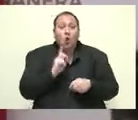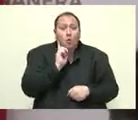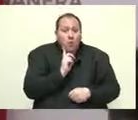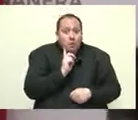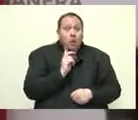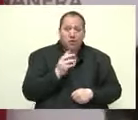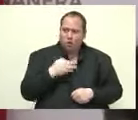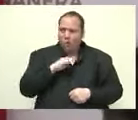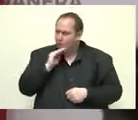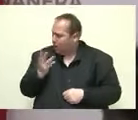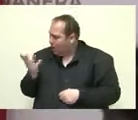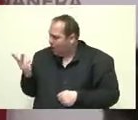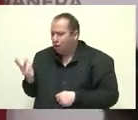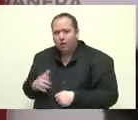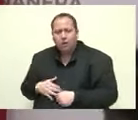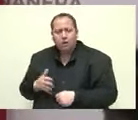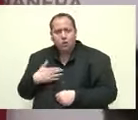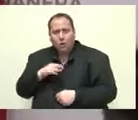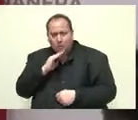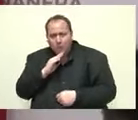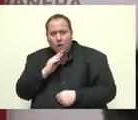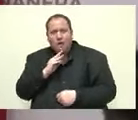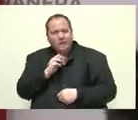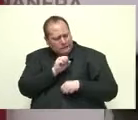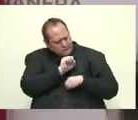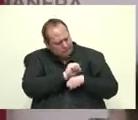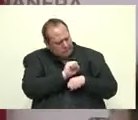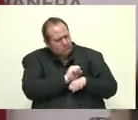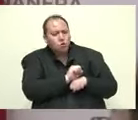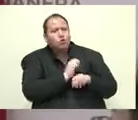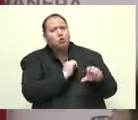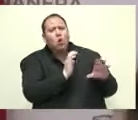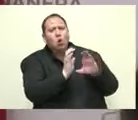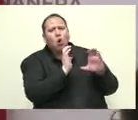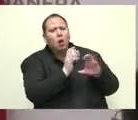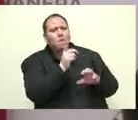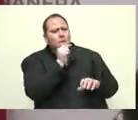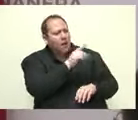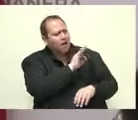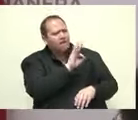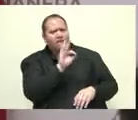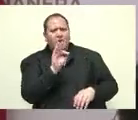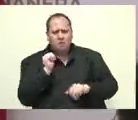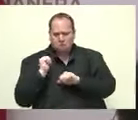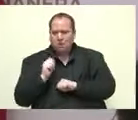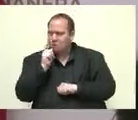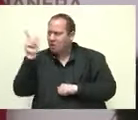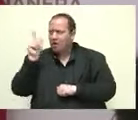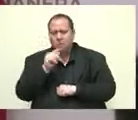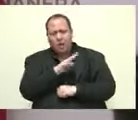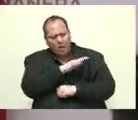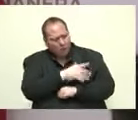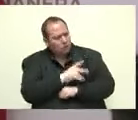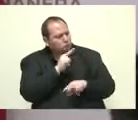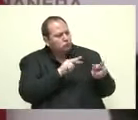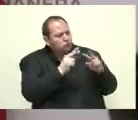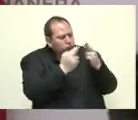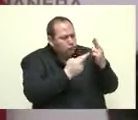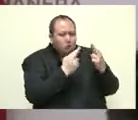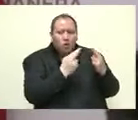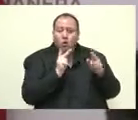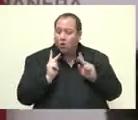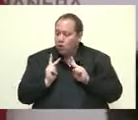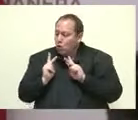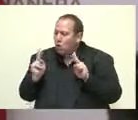sino también como madre de familia, estamos con ellos, toda la semana yo estuve en comunicación con el fiscal general del estado para revisar este tema y